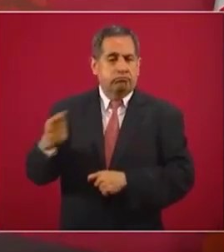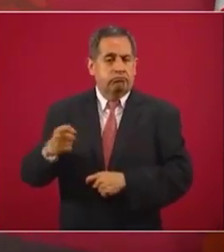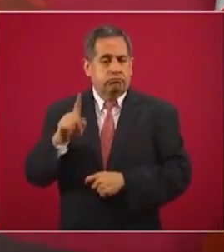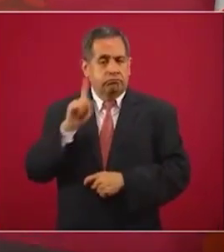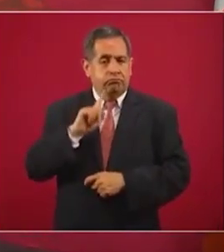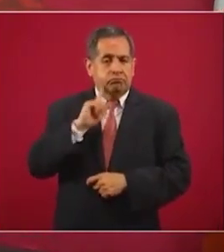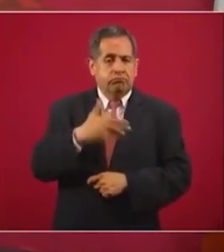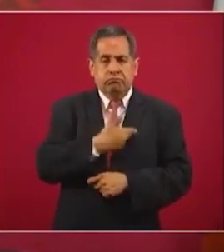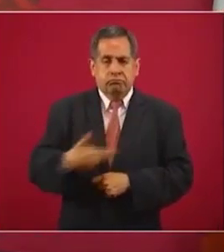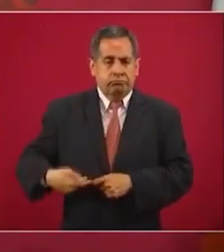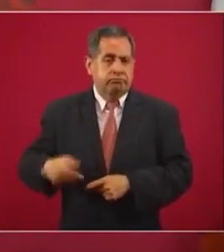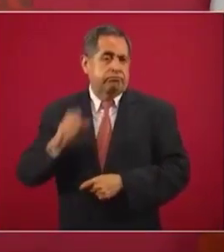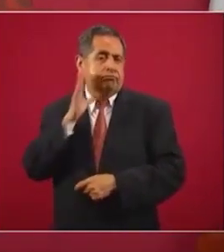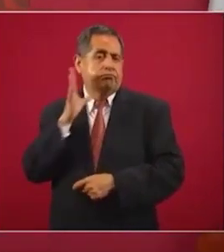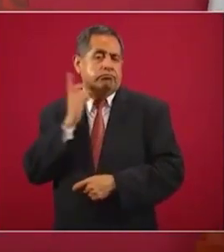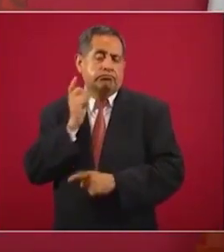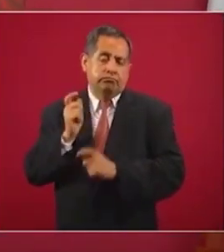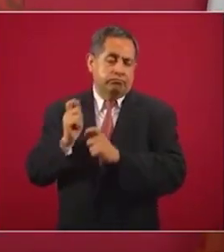de la Cámara.